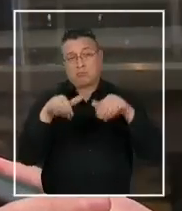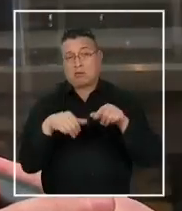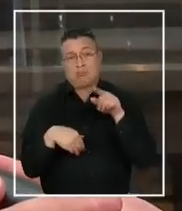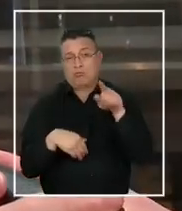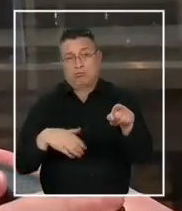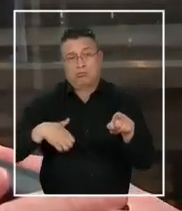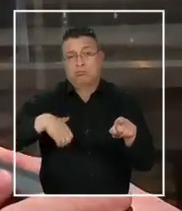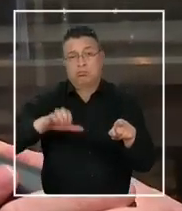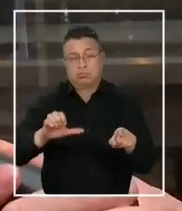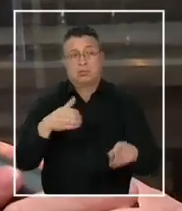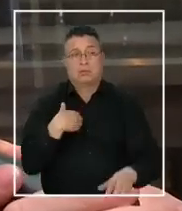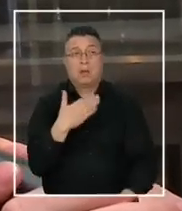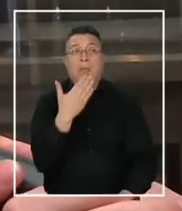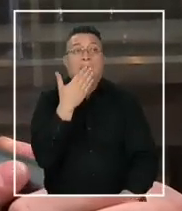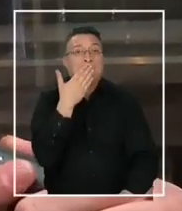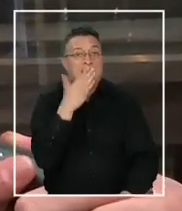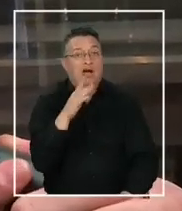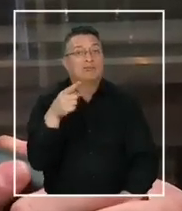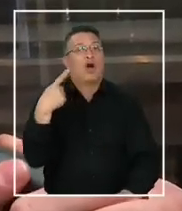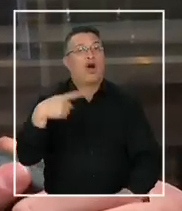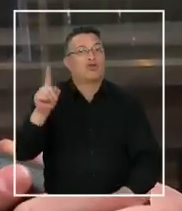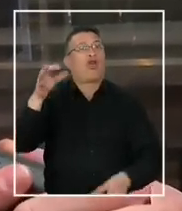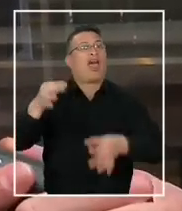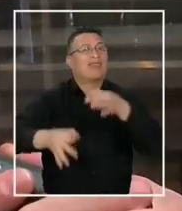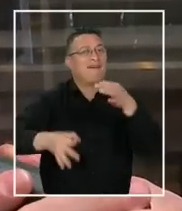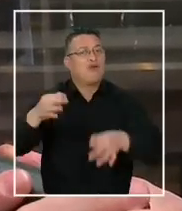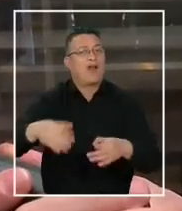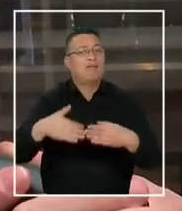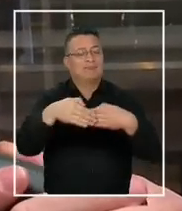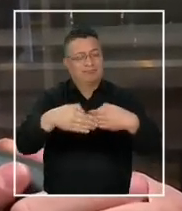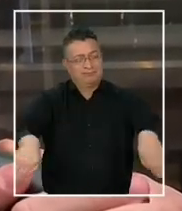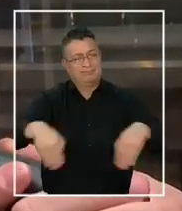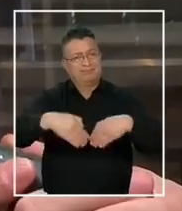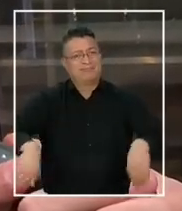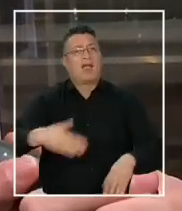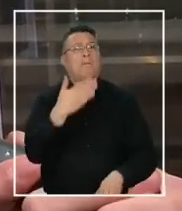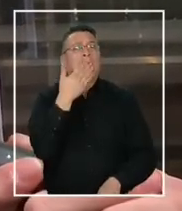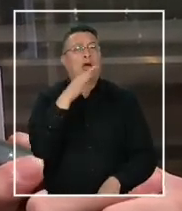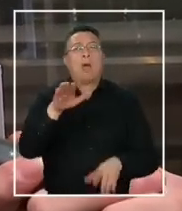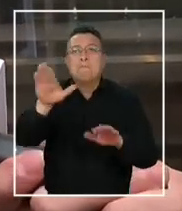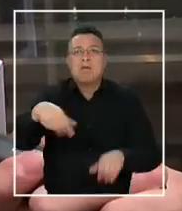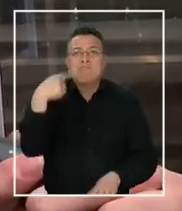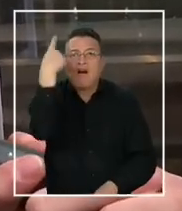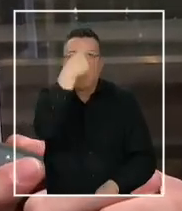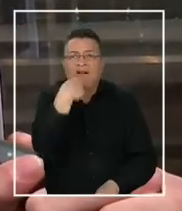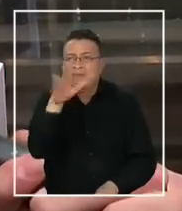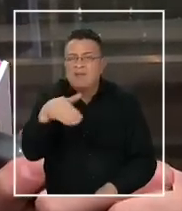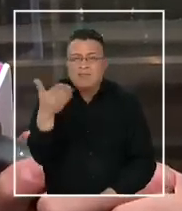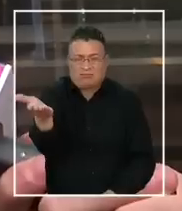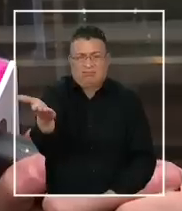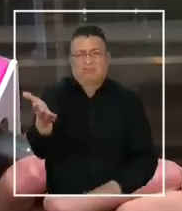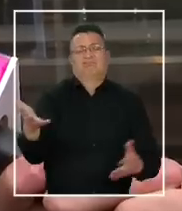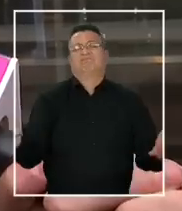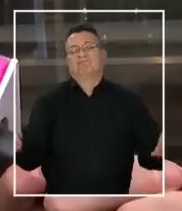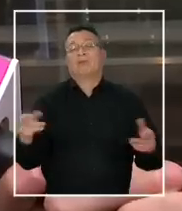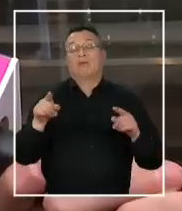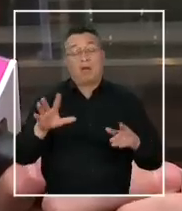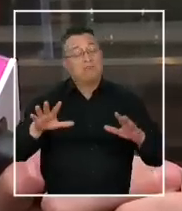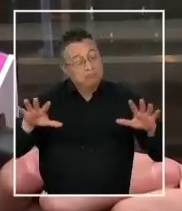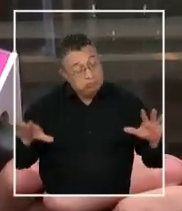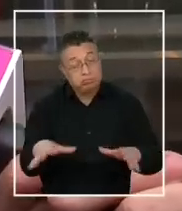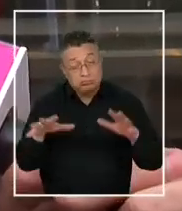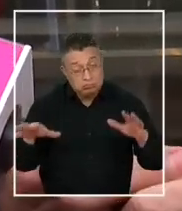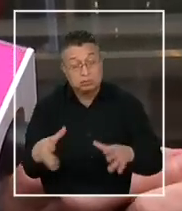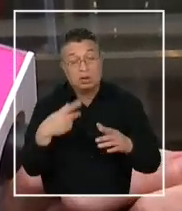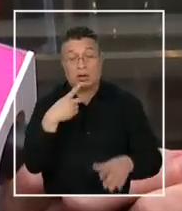Uno hubiese preferido tal vez un tribunal más imparcial, si pudiese denominar así. Tuvimos la instancia, decidimos jugar